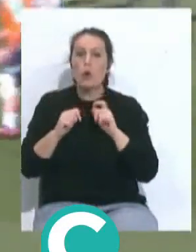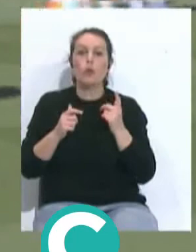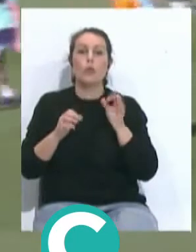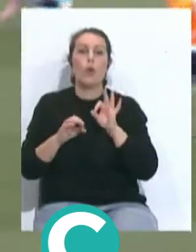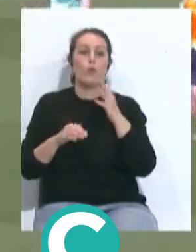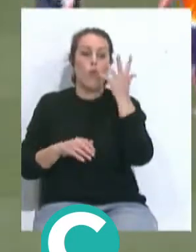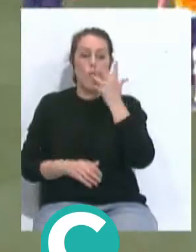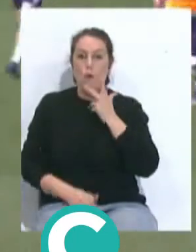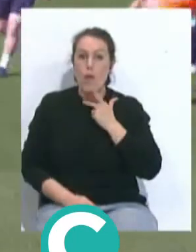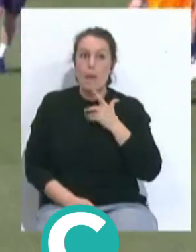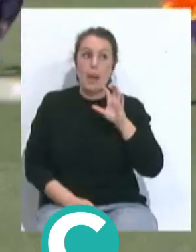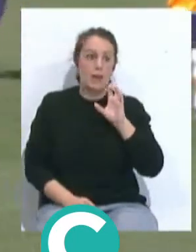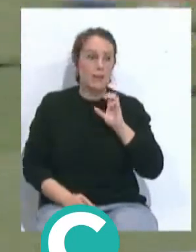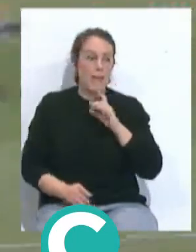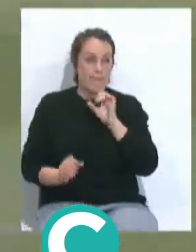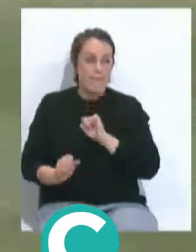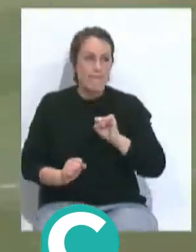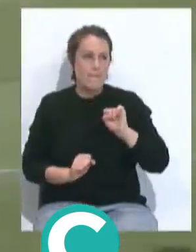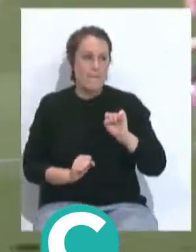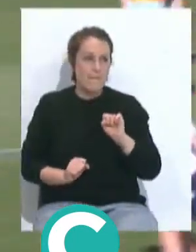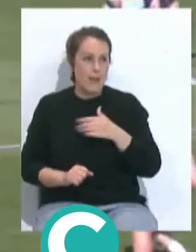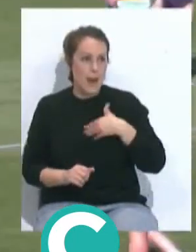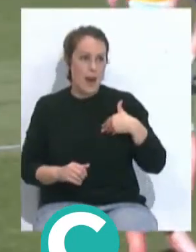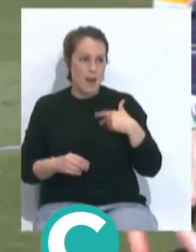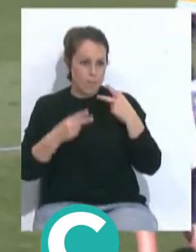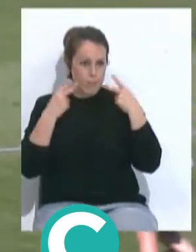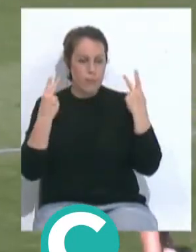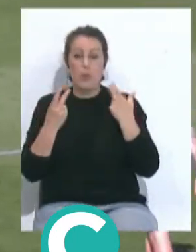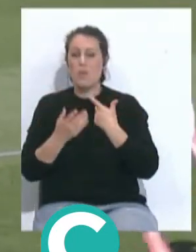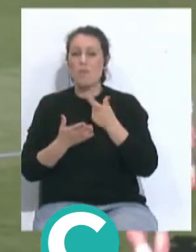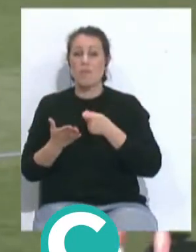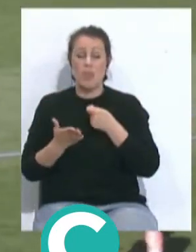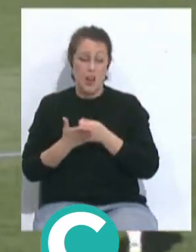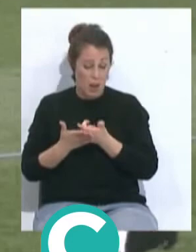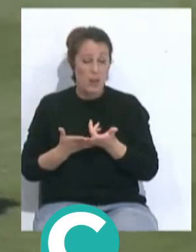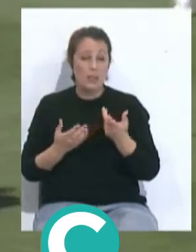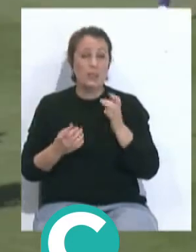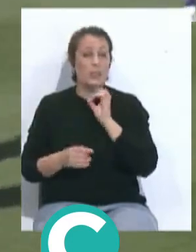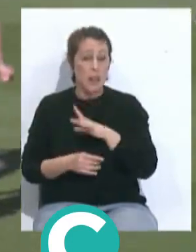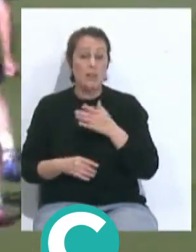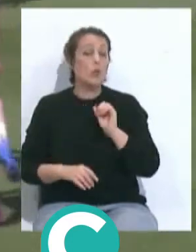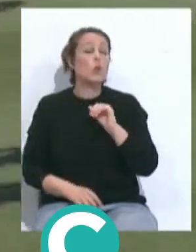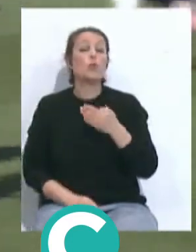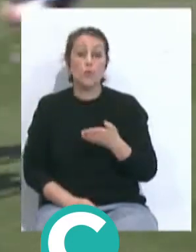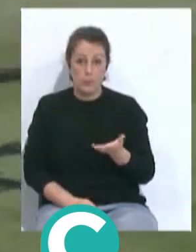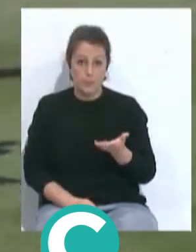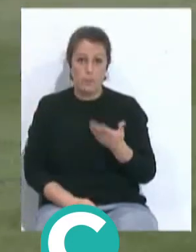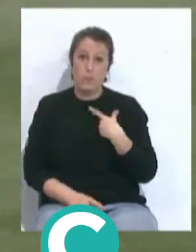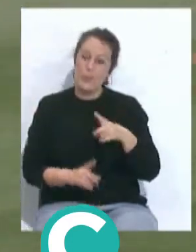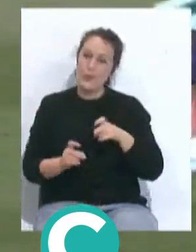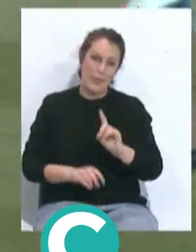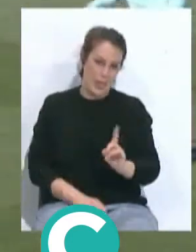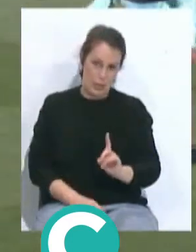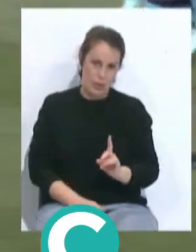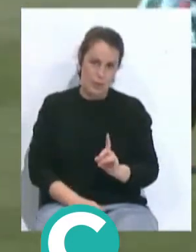el defender los colores de su país, pero claro, el que le paga y de lo que viven son de los clubes, no de las